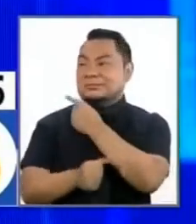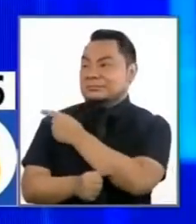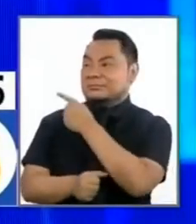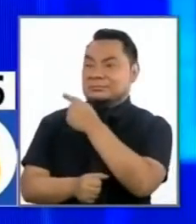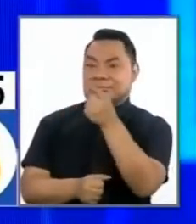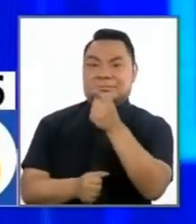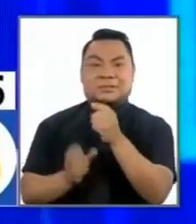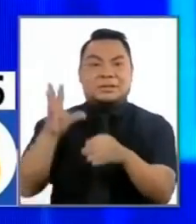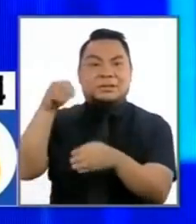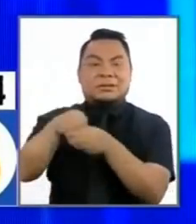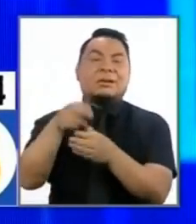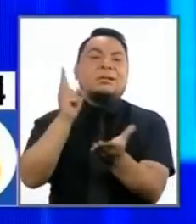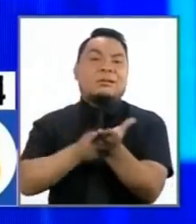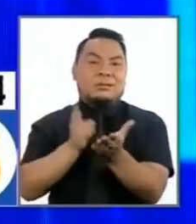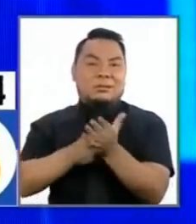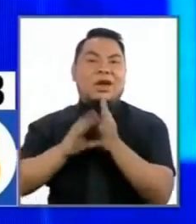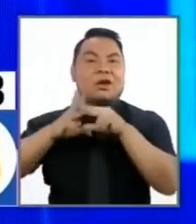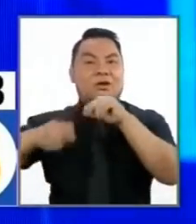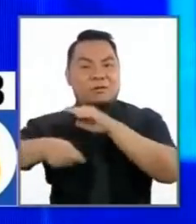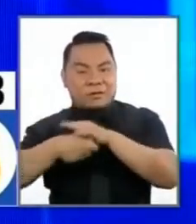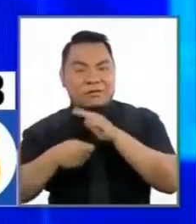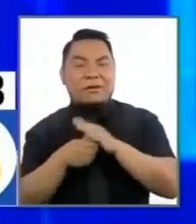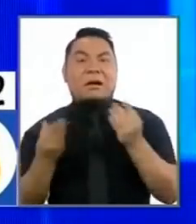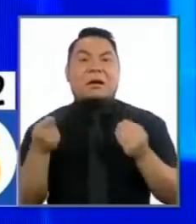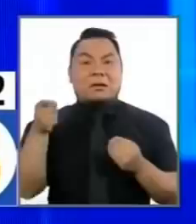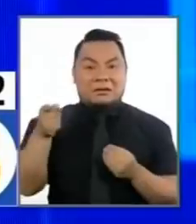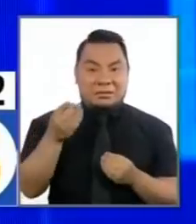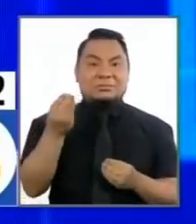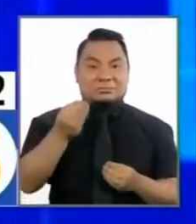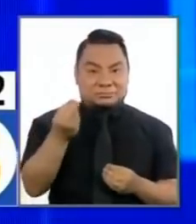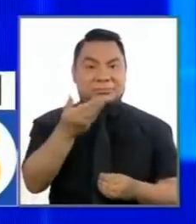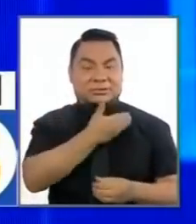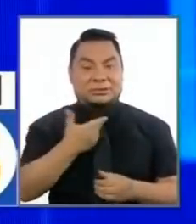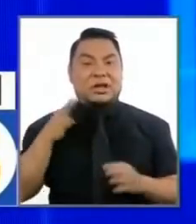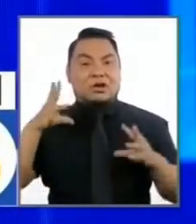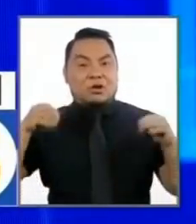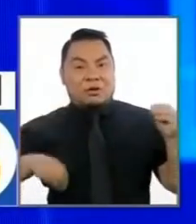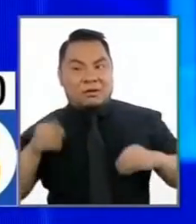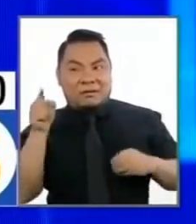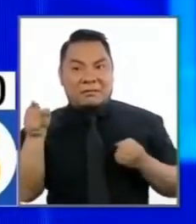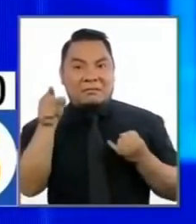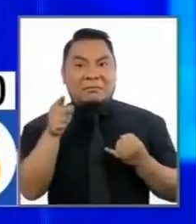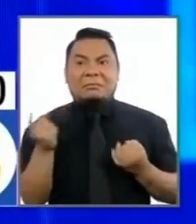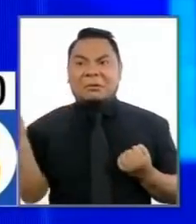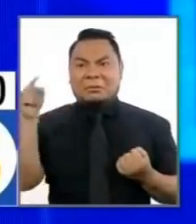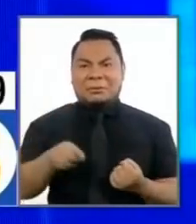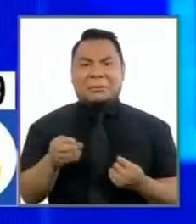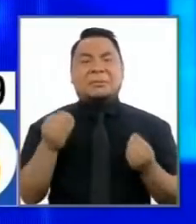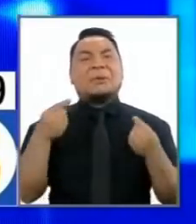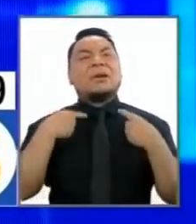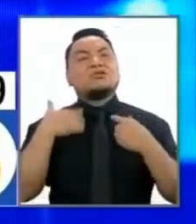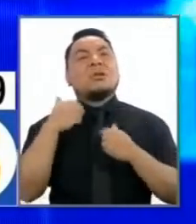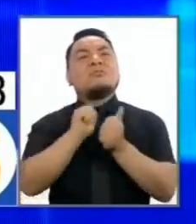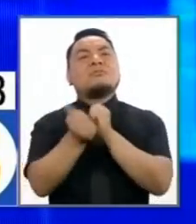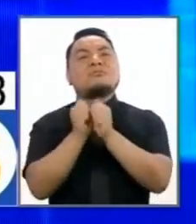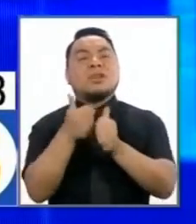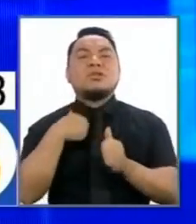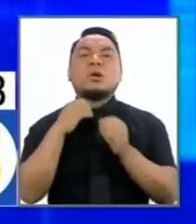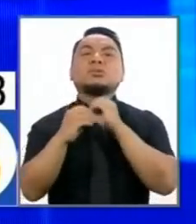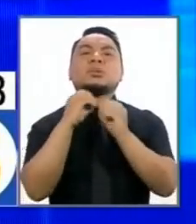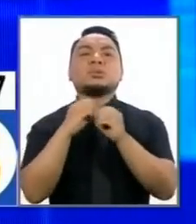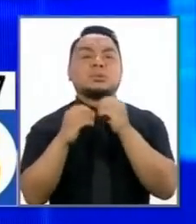pertenecido al Estado y han recibido dinero del Estado y hoy día se presentan con una